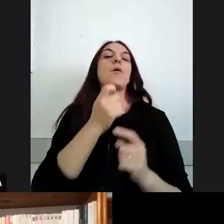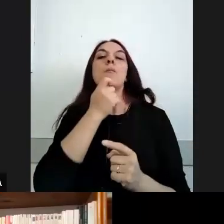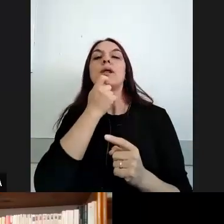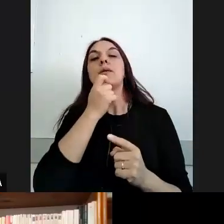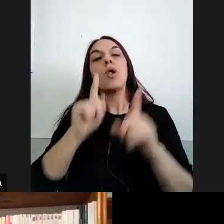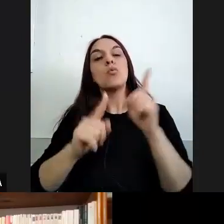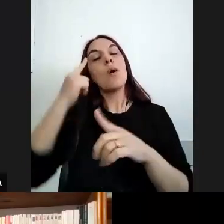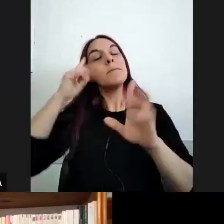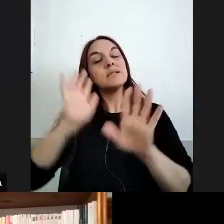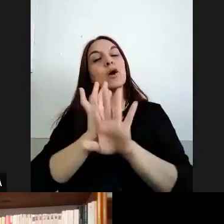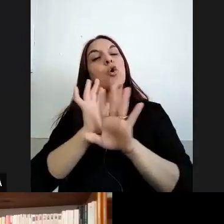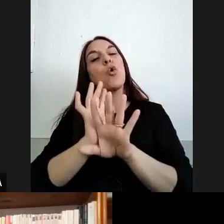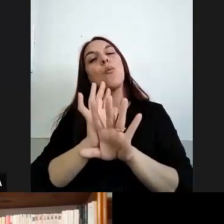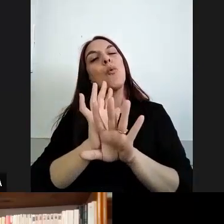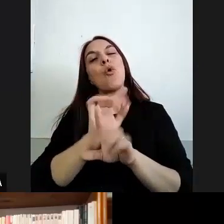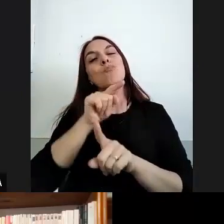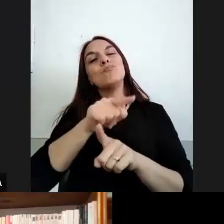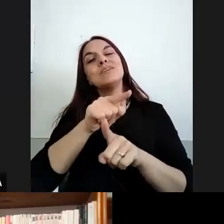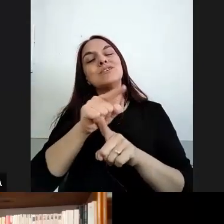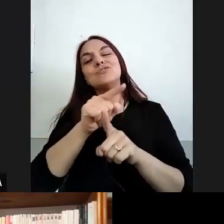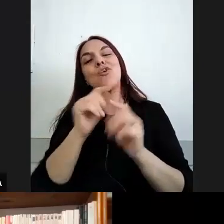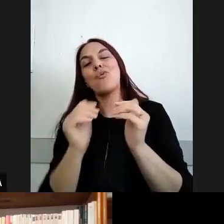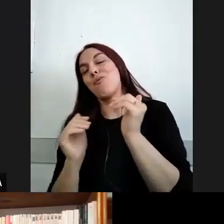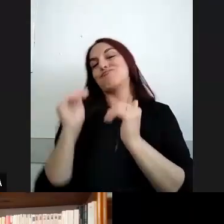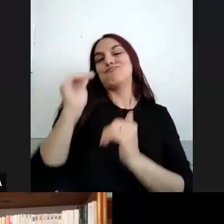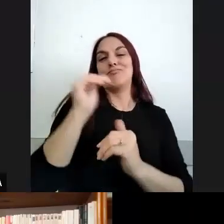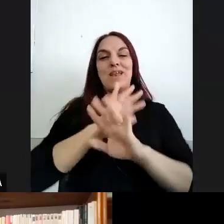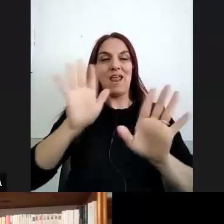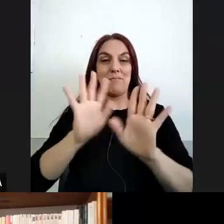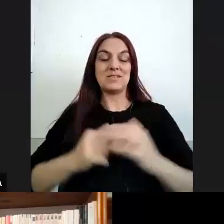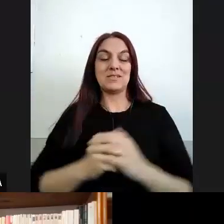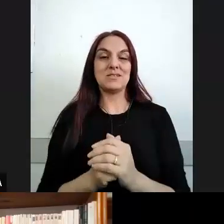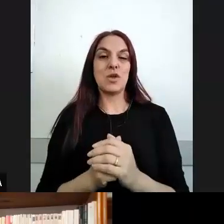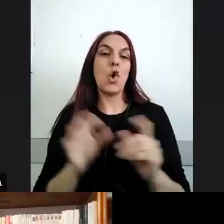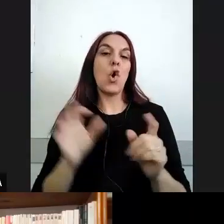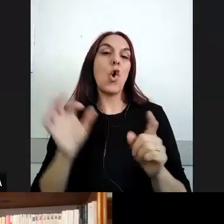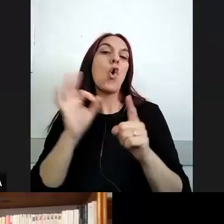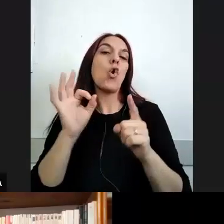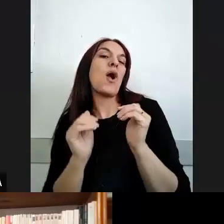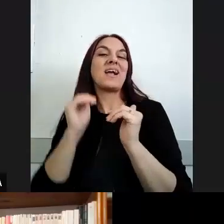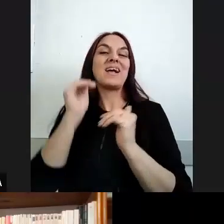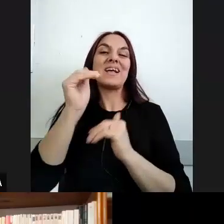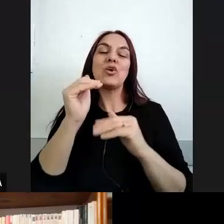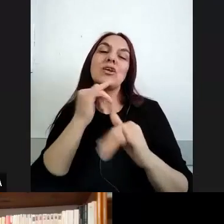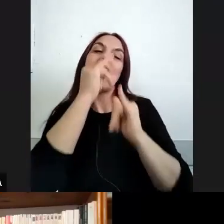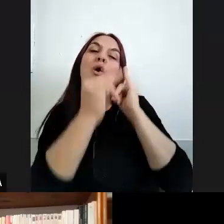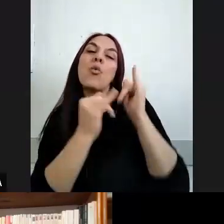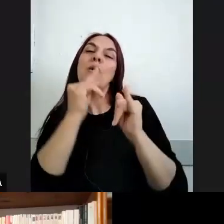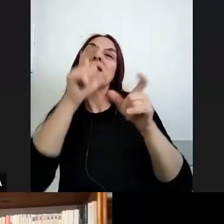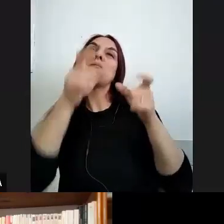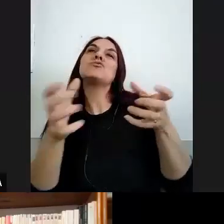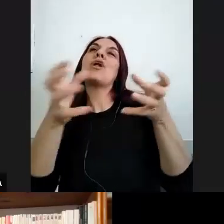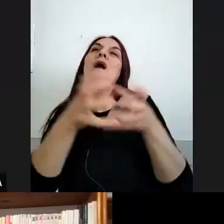como un sinónimo de la alteridad simplemente o como una categoría que aparece describiendo la presencia de grupos